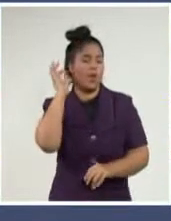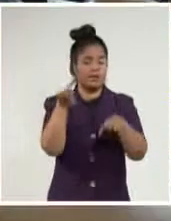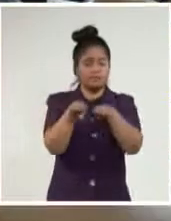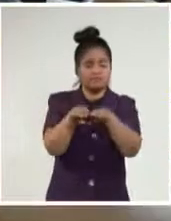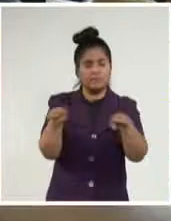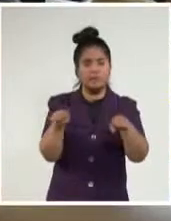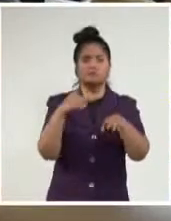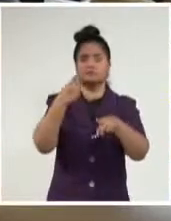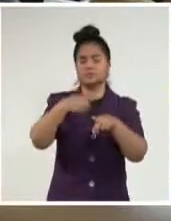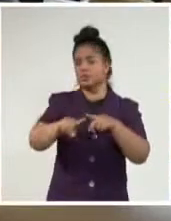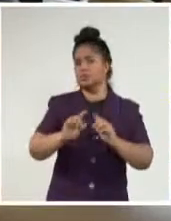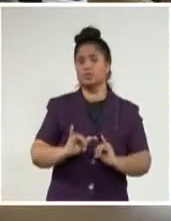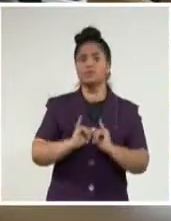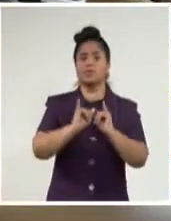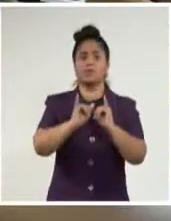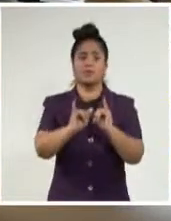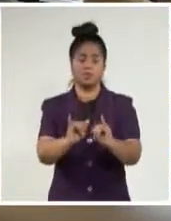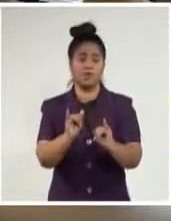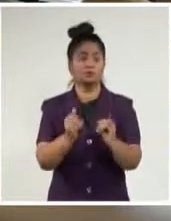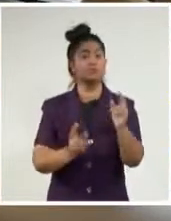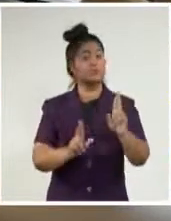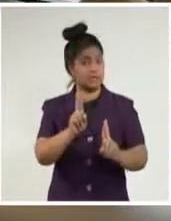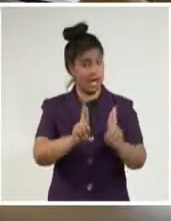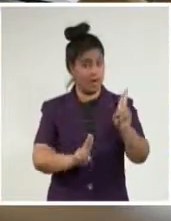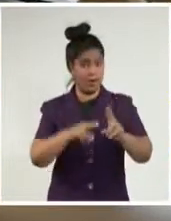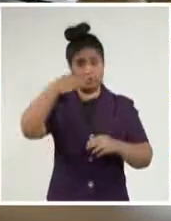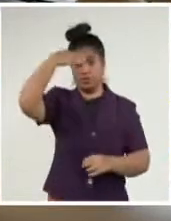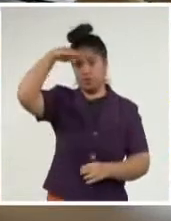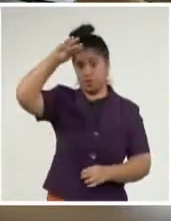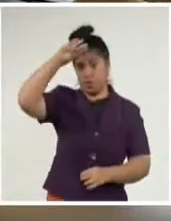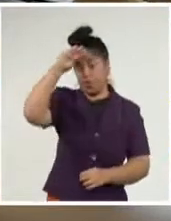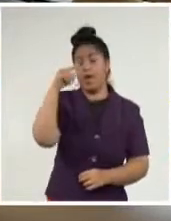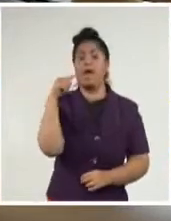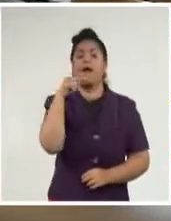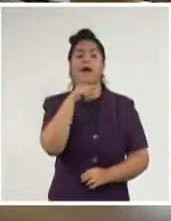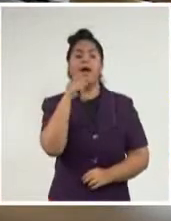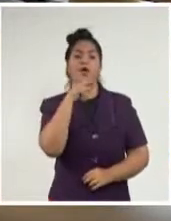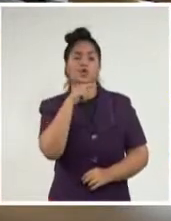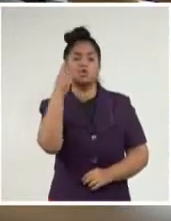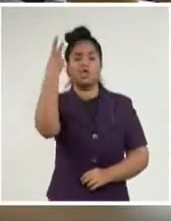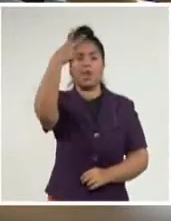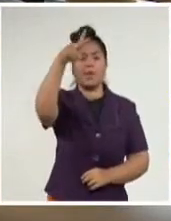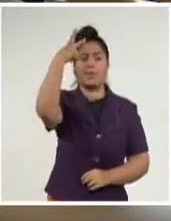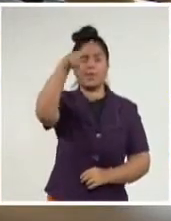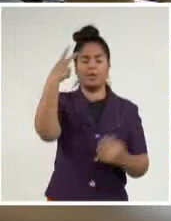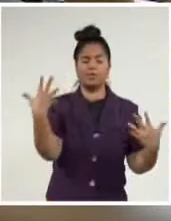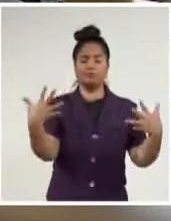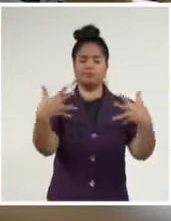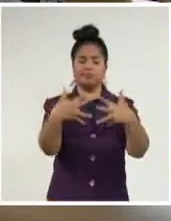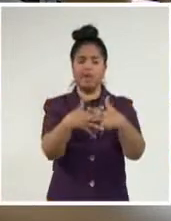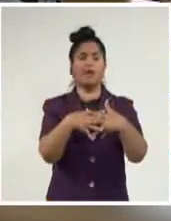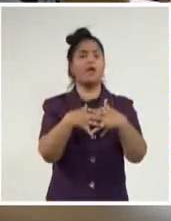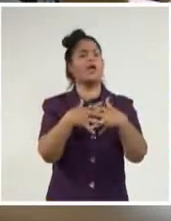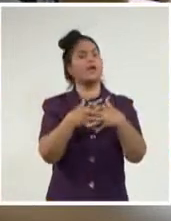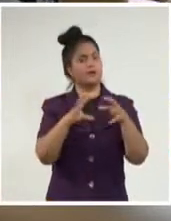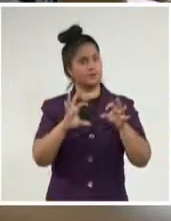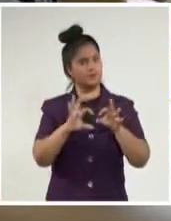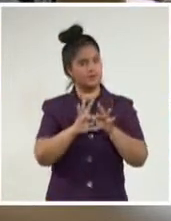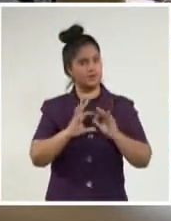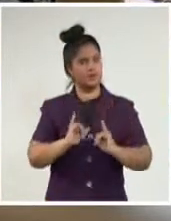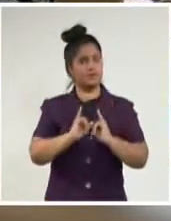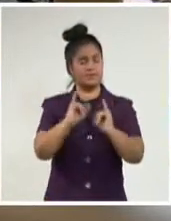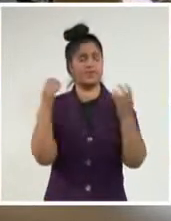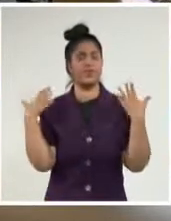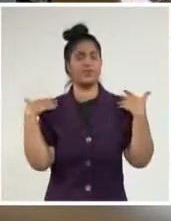también la rúbrica de acuerdos de colaboración entre Cuba, Rusia, Bulgaria y México, según información ofrecida por la directora de